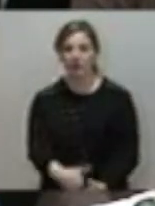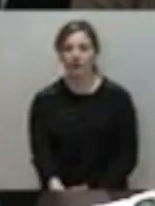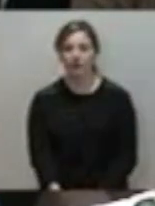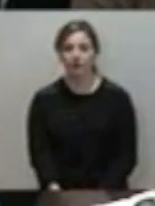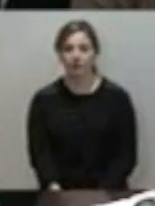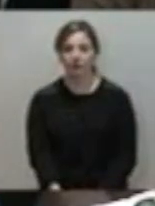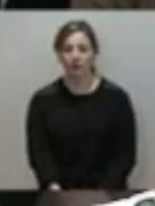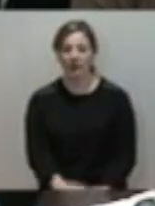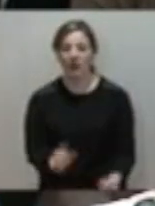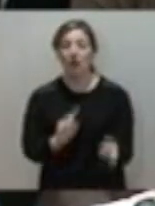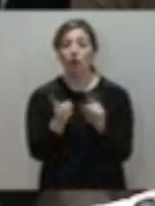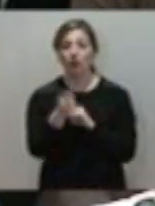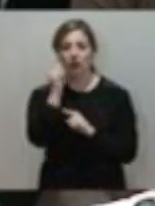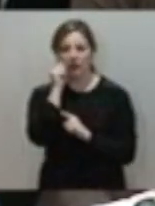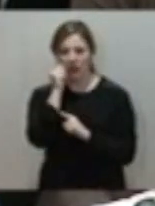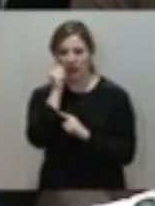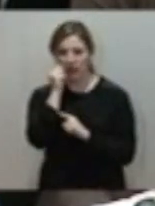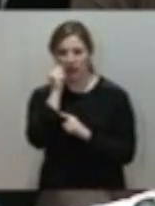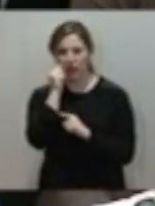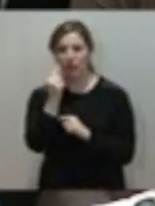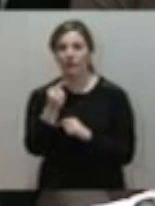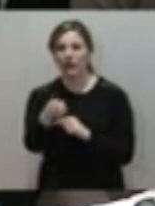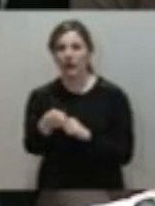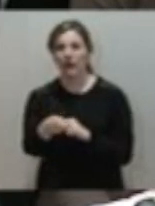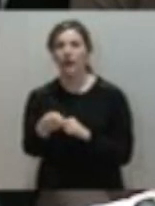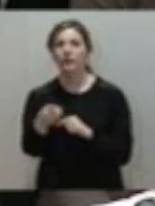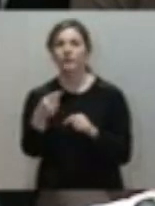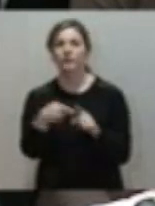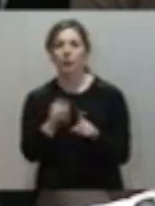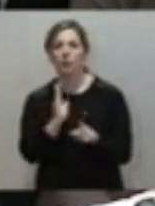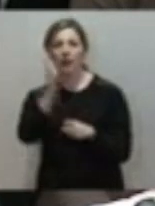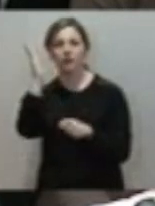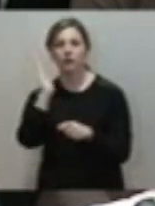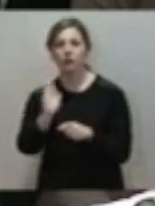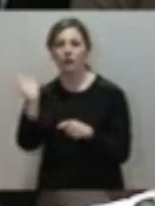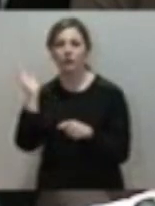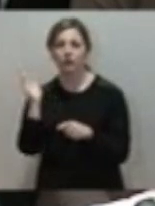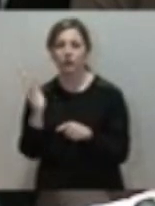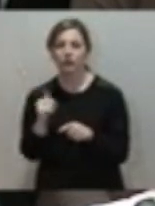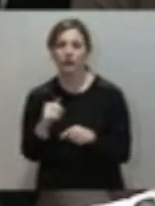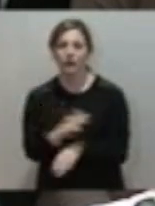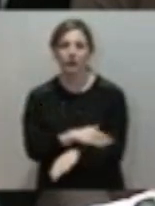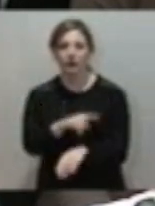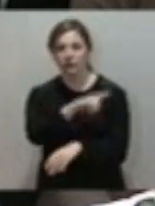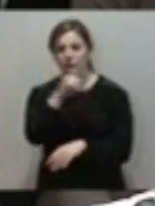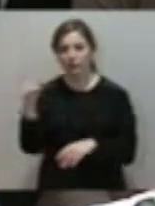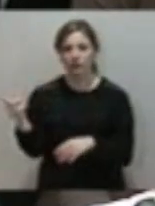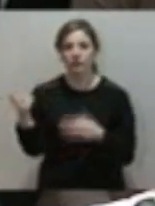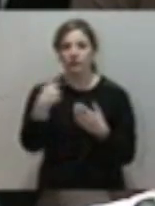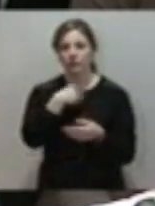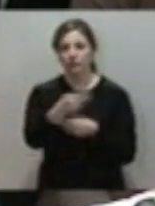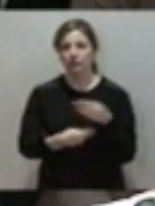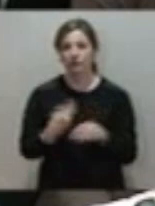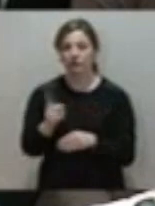Mire, al contrario que Javier Fernández, que se ha dedicado a torpedear un gobierno de cambio en España, nosotros no lo vamos a hacer.